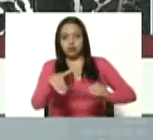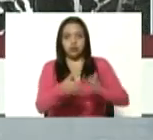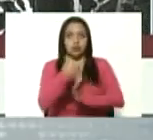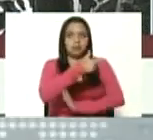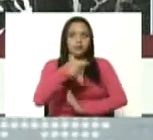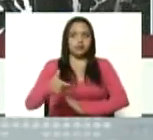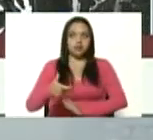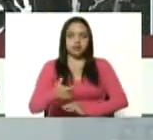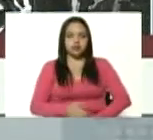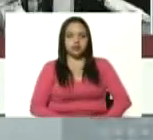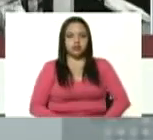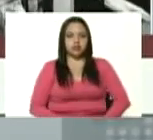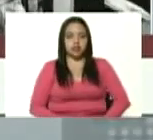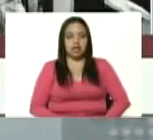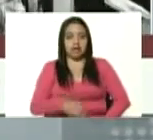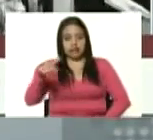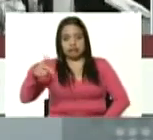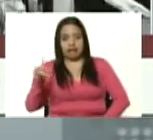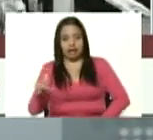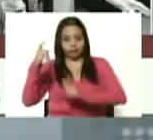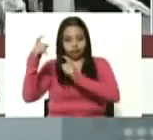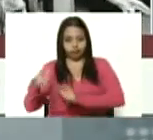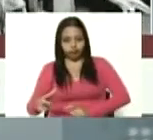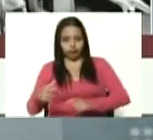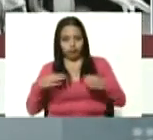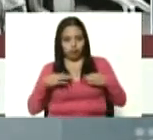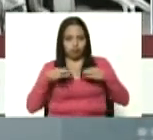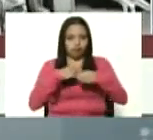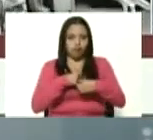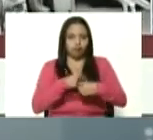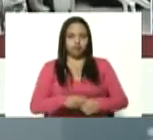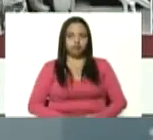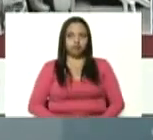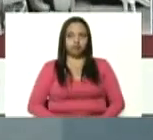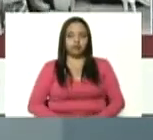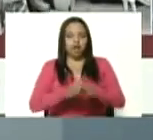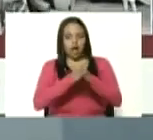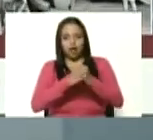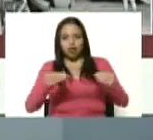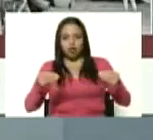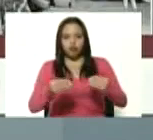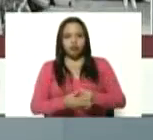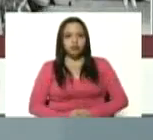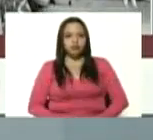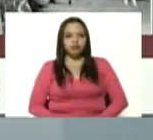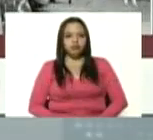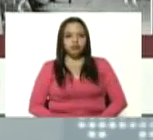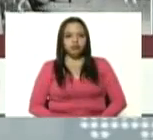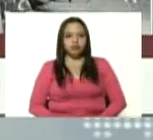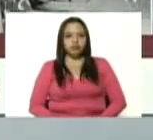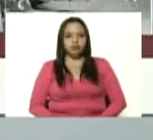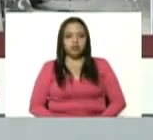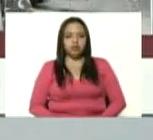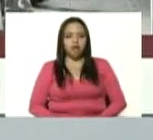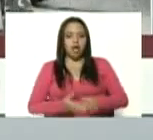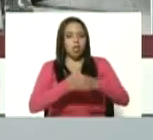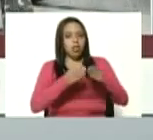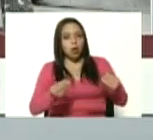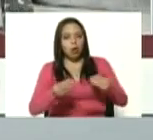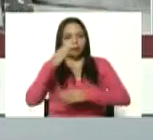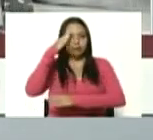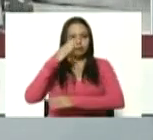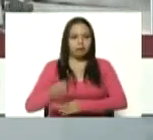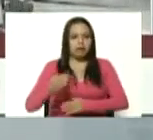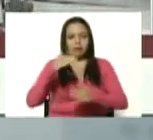aquí está con su uniforme. Y a todos, los oficiales, las oficiales, los soldados, la